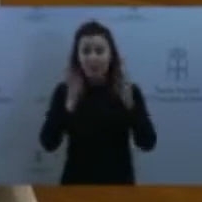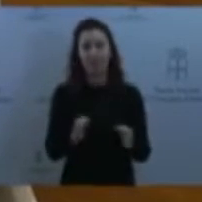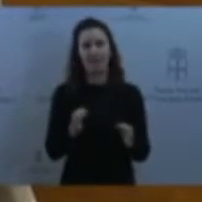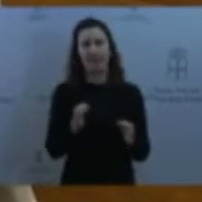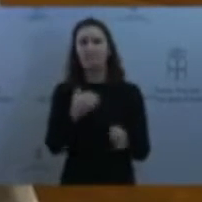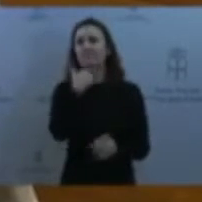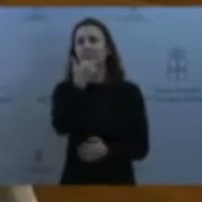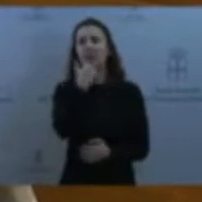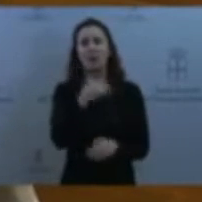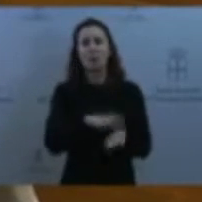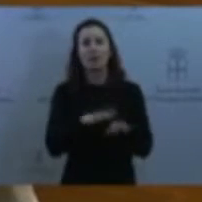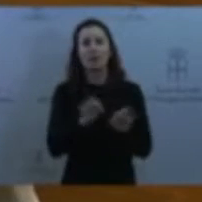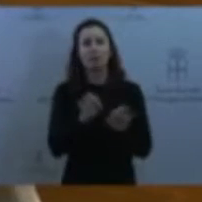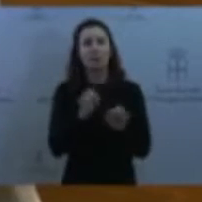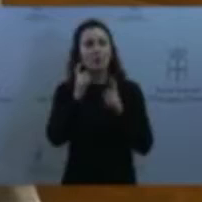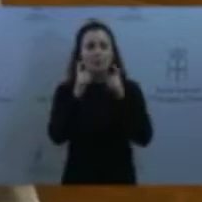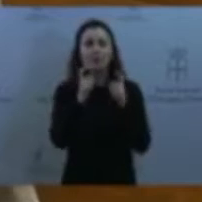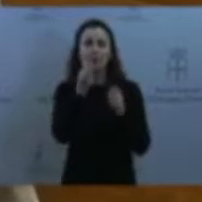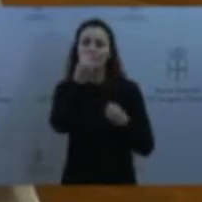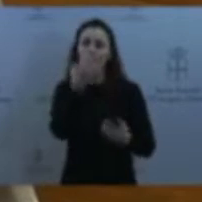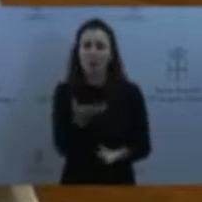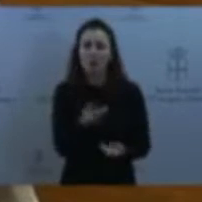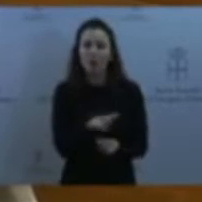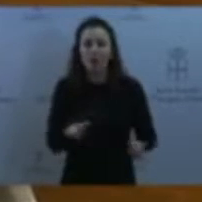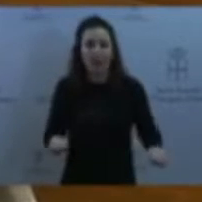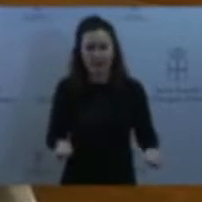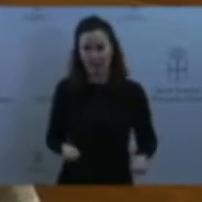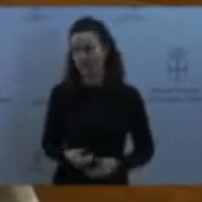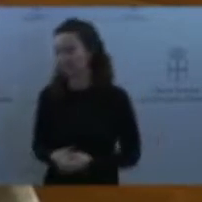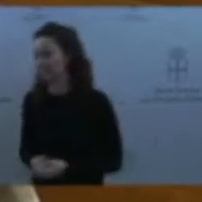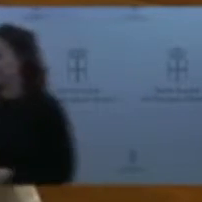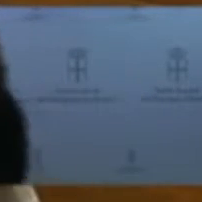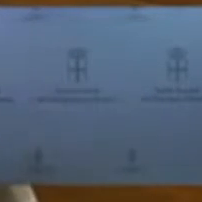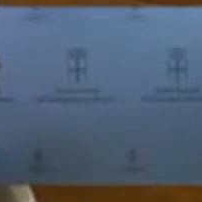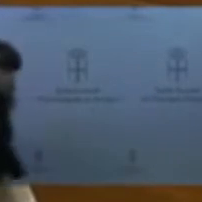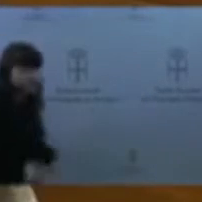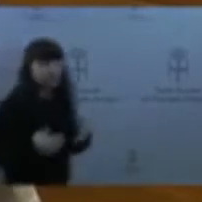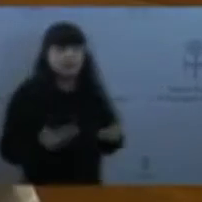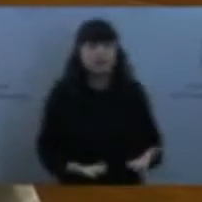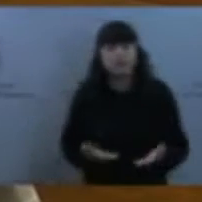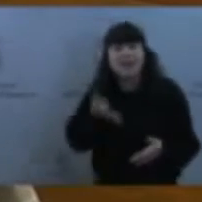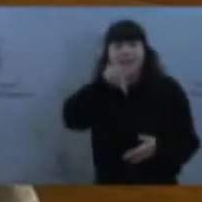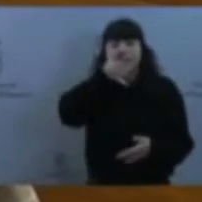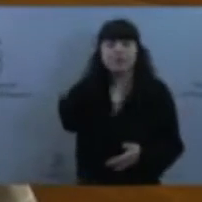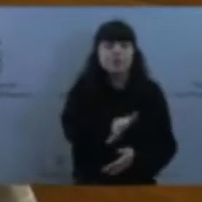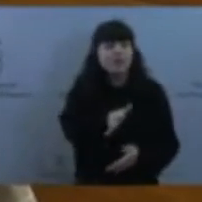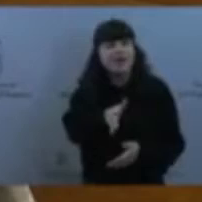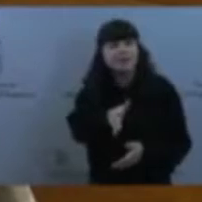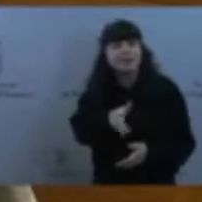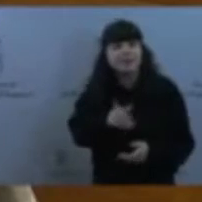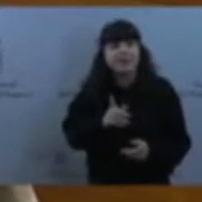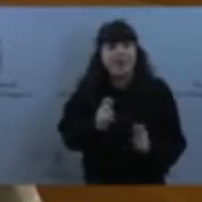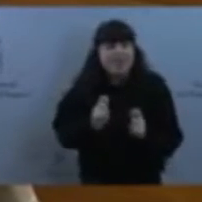conflictos. La secuencia del desarrollo de este conflicto y su denuncia dejan entrever dos mundos que se miran con bastante desconfianza, el del